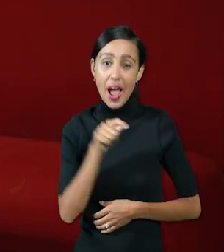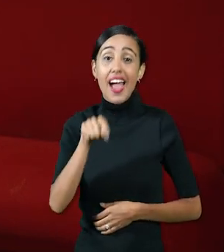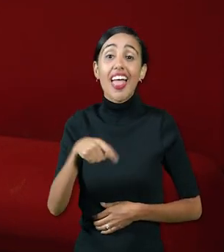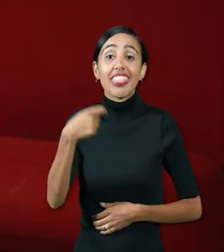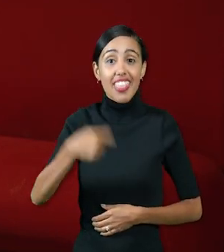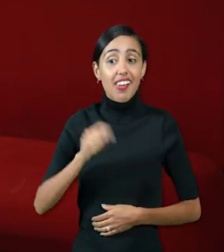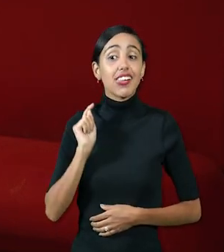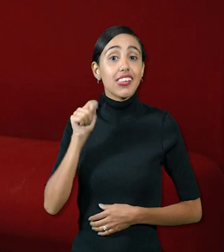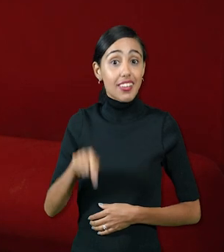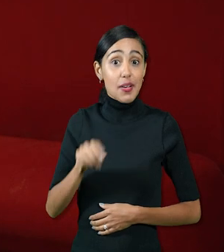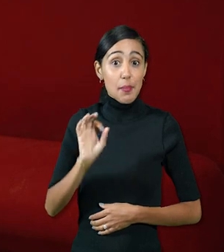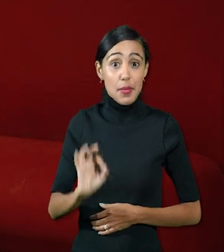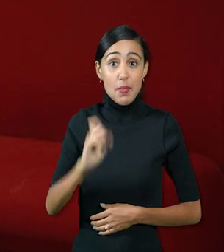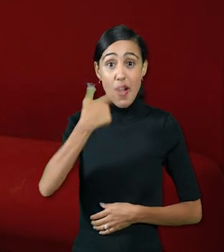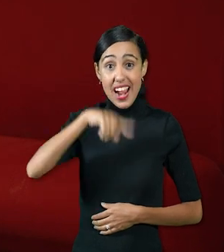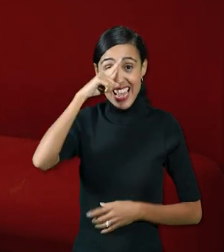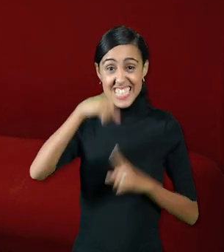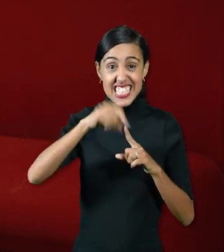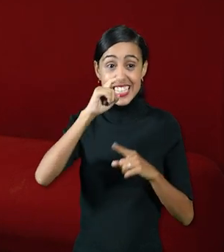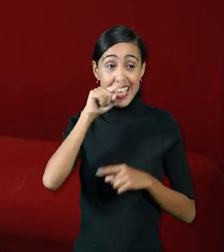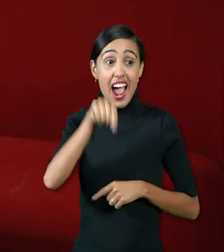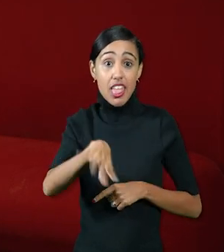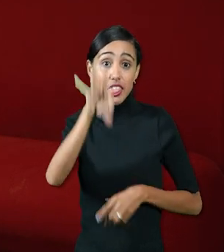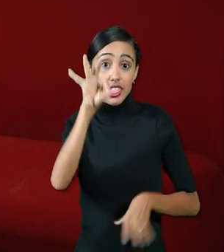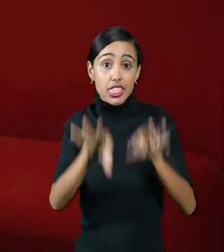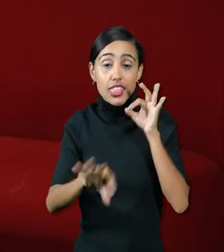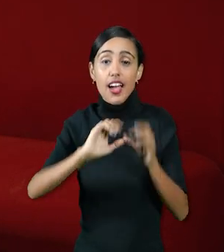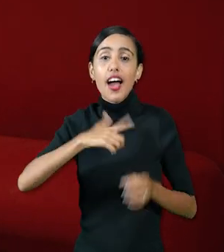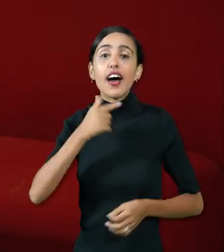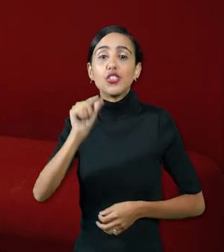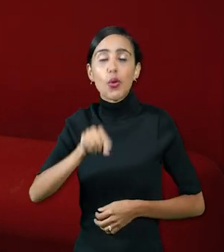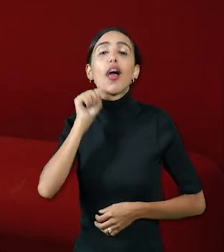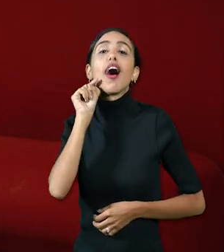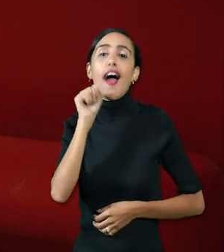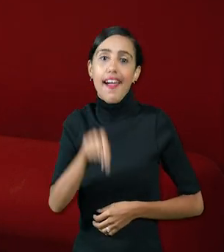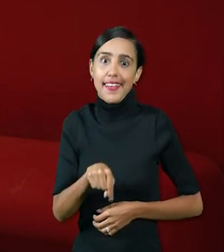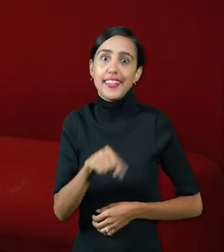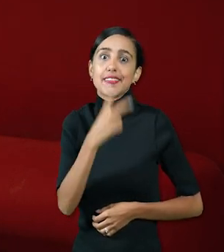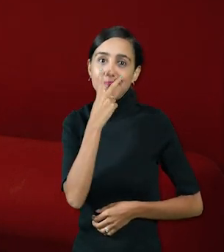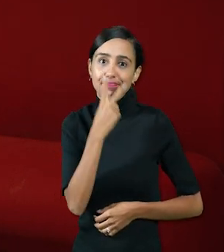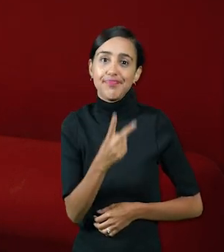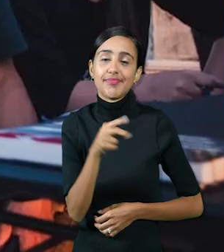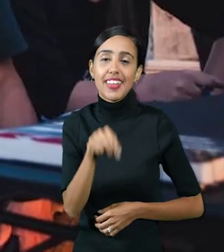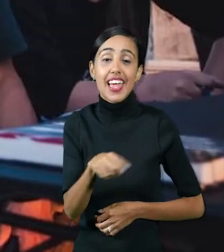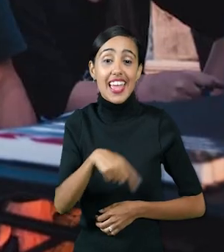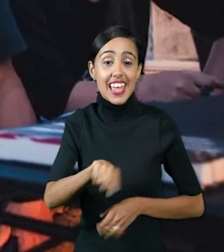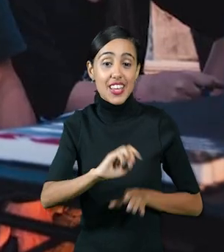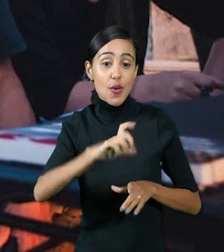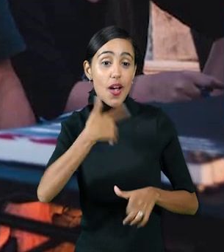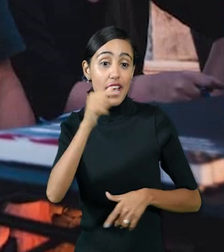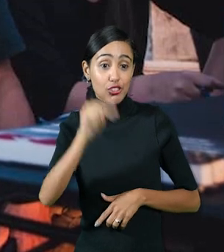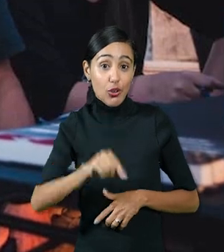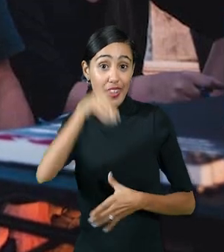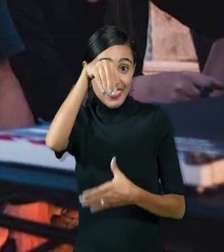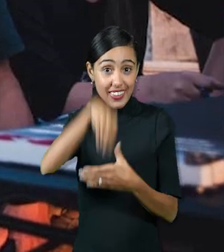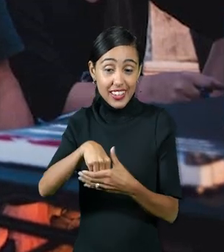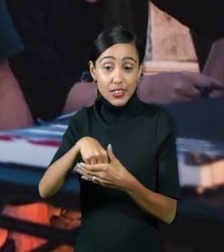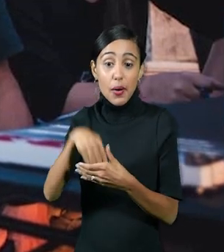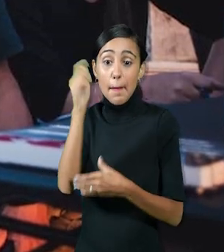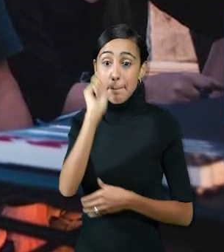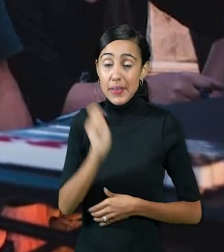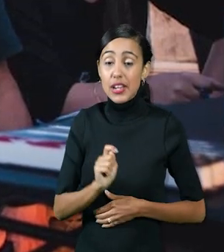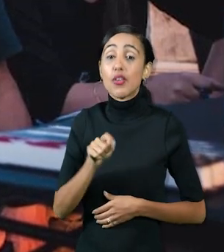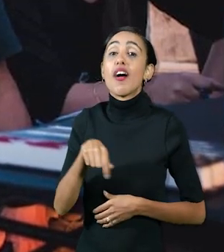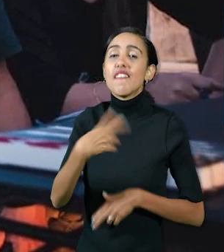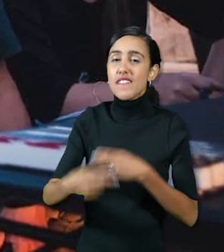tiene que estar desde el casting cuando se empiezan a seleccionar los actores que van a formar parte de la película los que van a